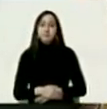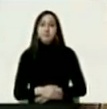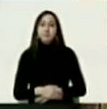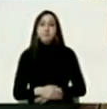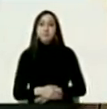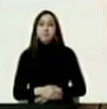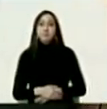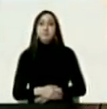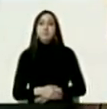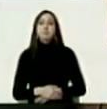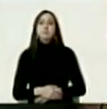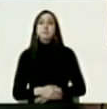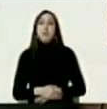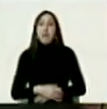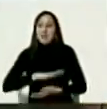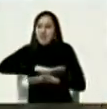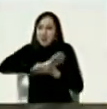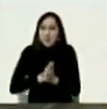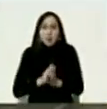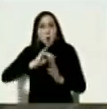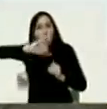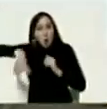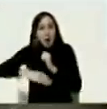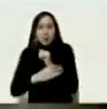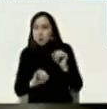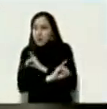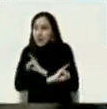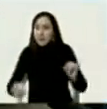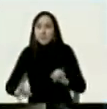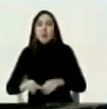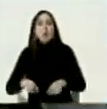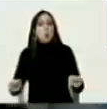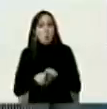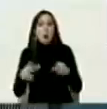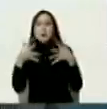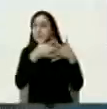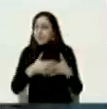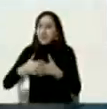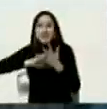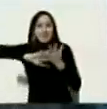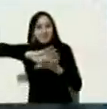y si aplastamos a Guaidó aplastamos la estrategia intervencionista de Estados Unidos